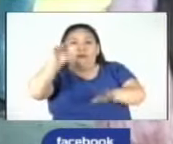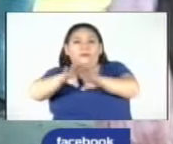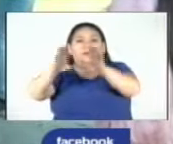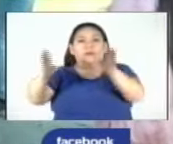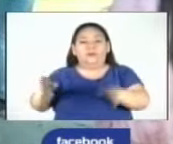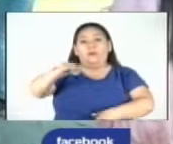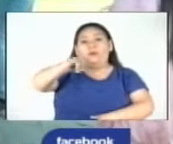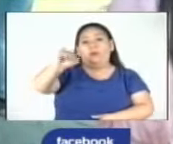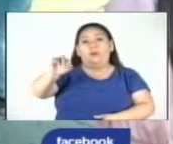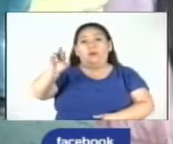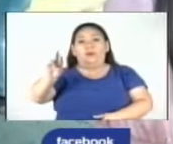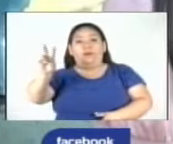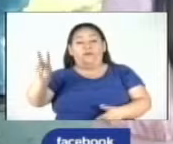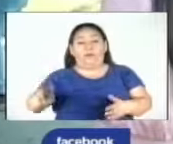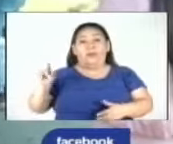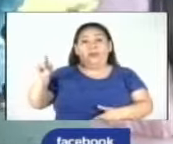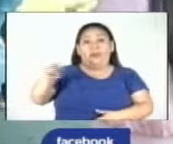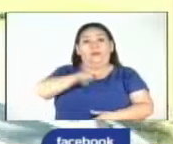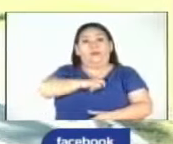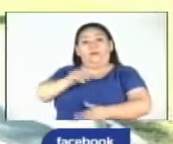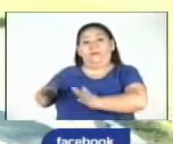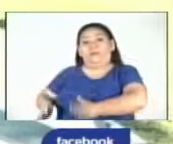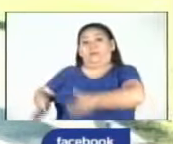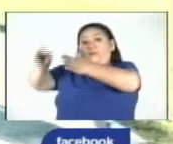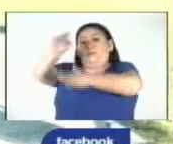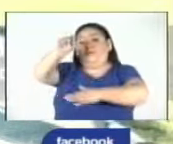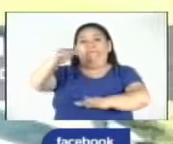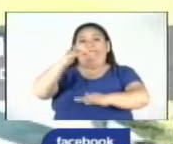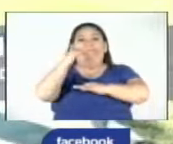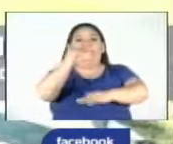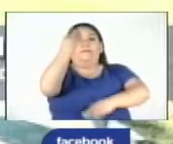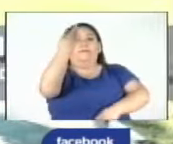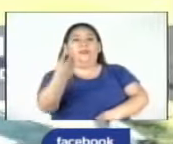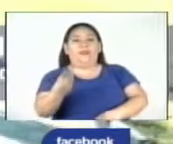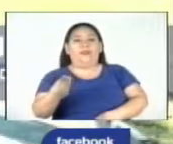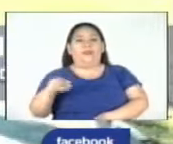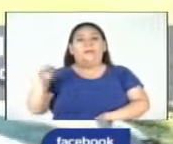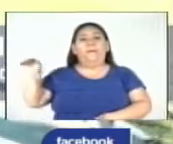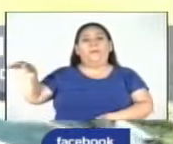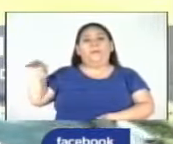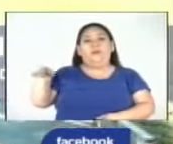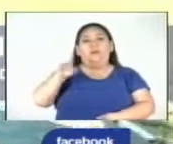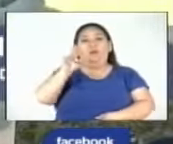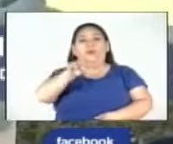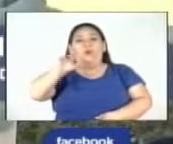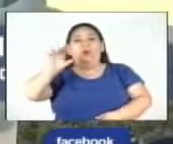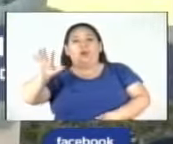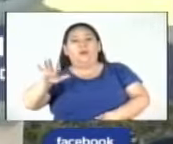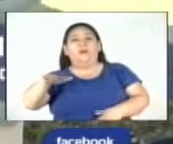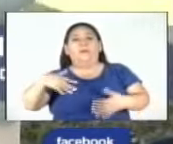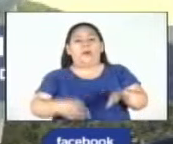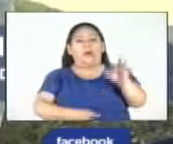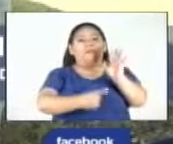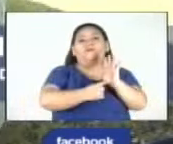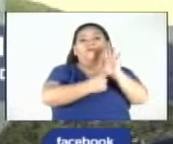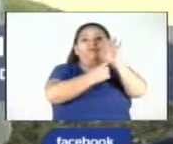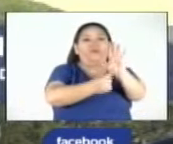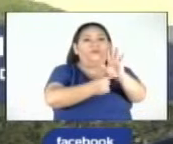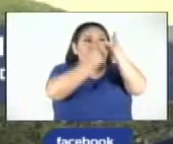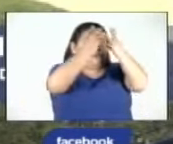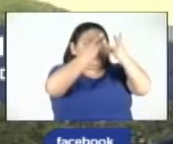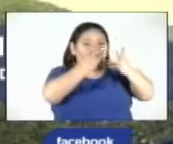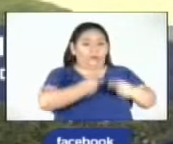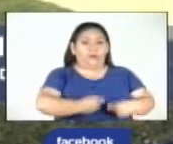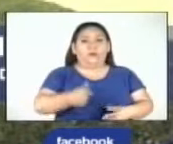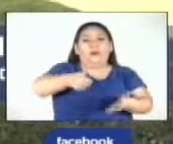Según el calendario electoral, el organismo colegiado tiene como fecha límite hasta el 15 de marzo, para presentar el escrutinio final de los